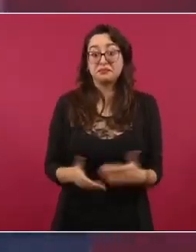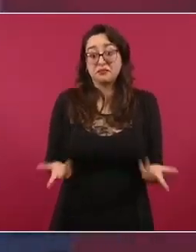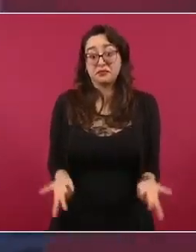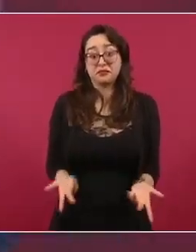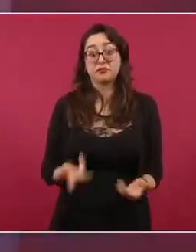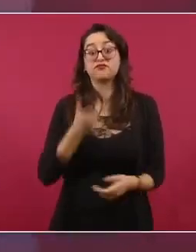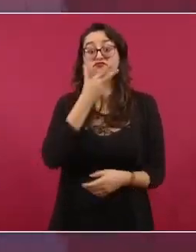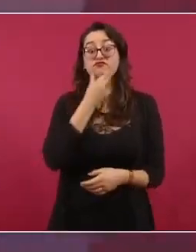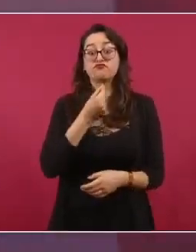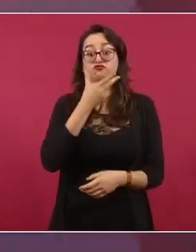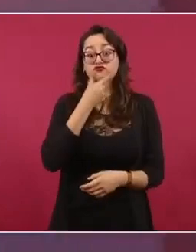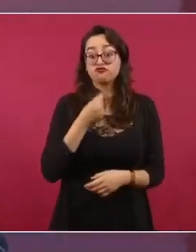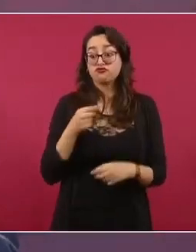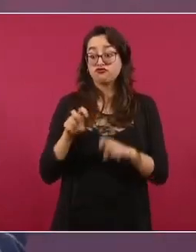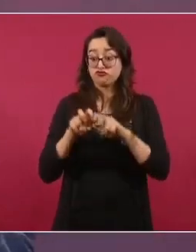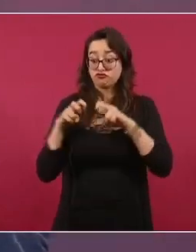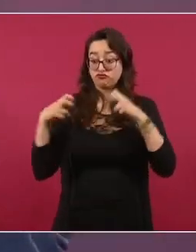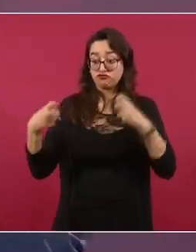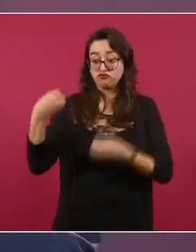Saldívar,